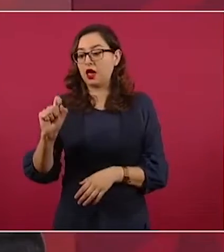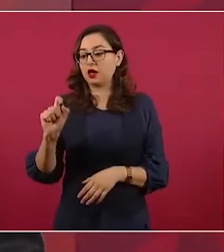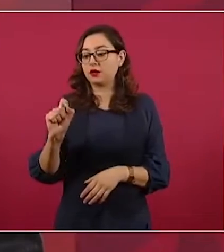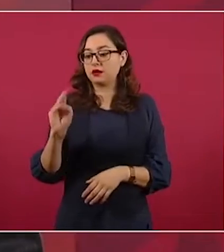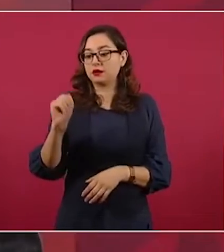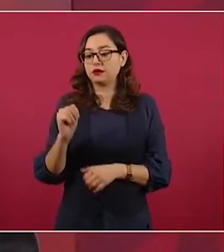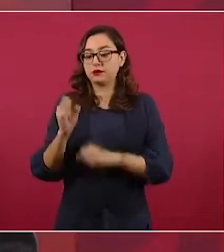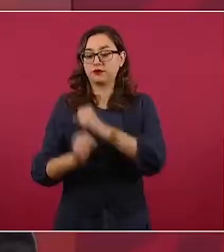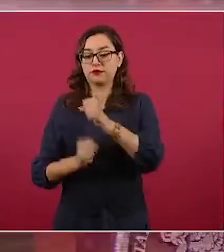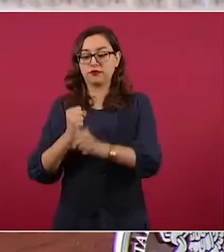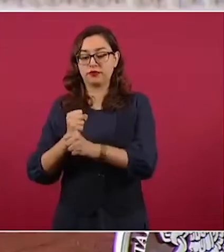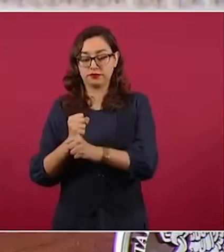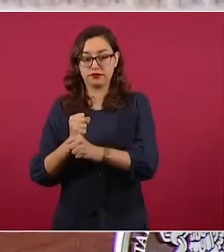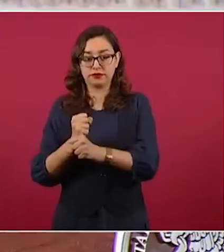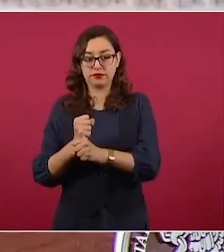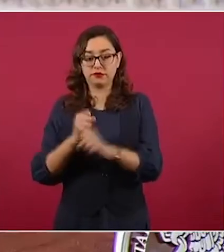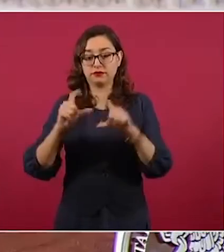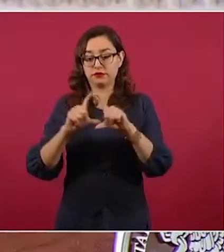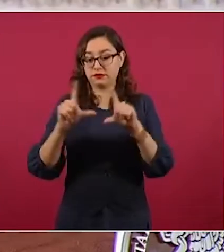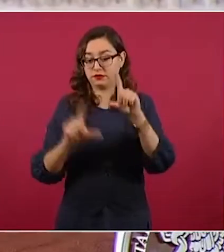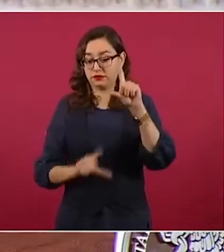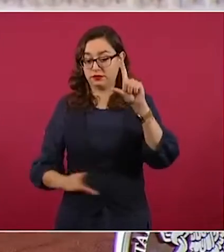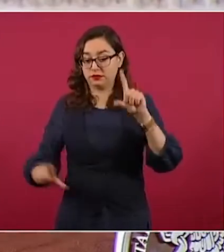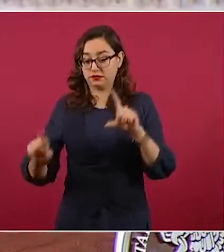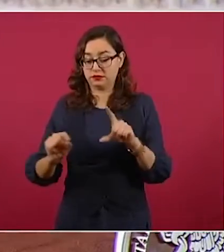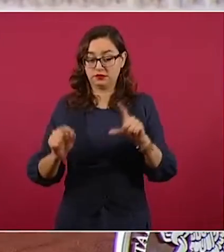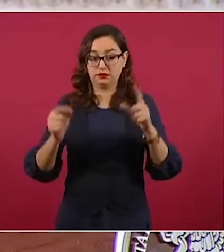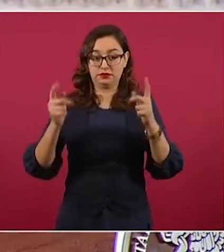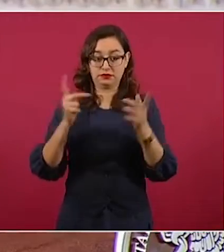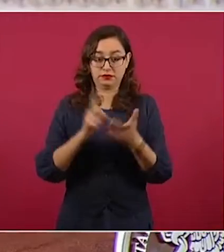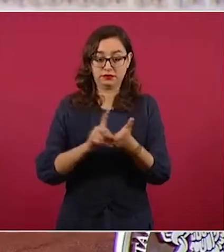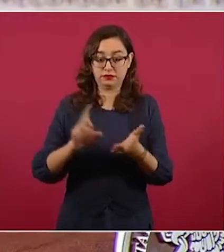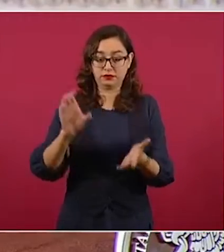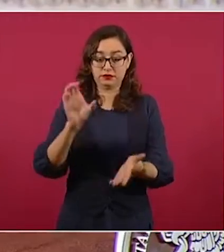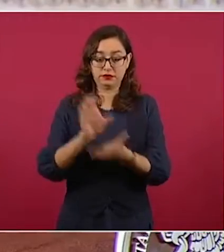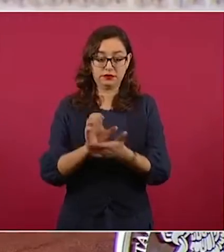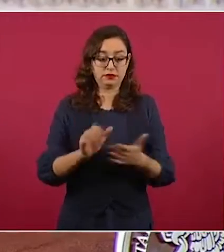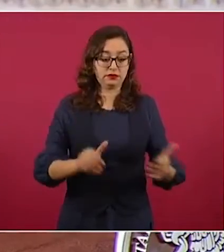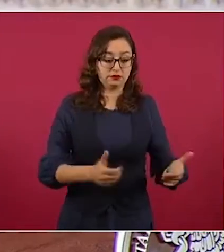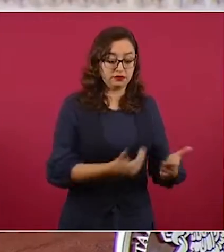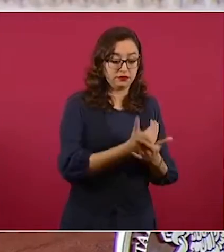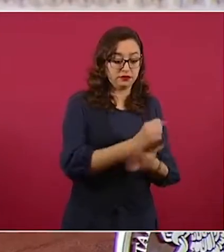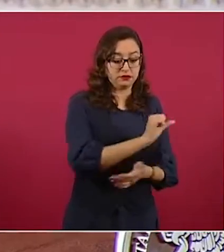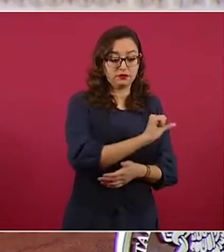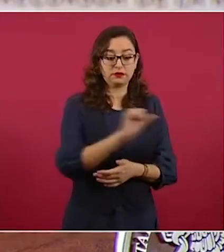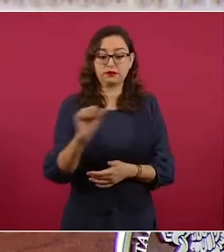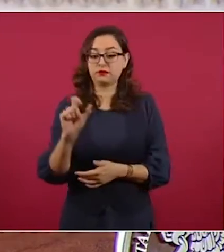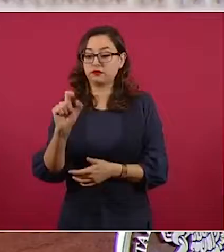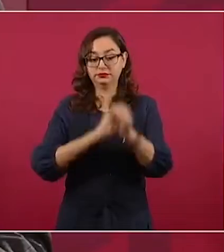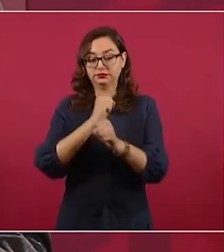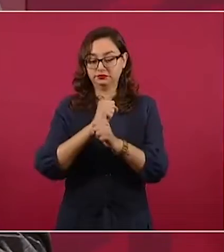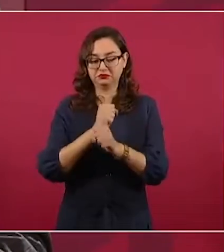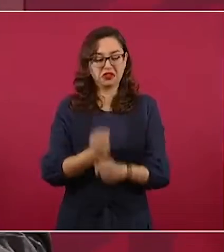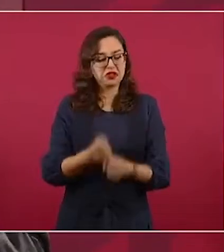Todos los discapacitados del país hasta 29 años tienen su pensión,